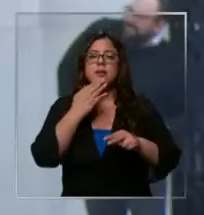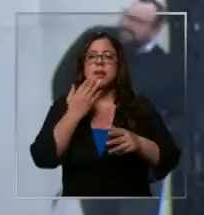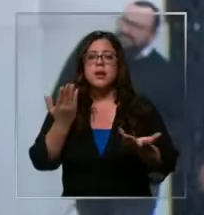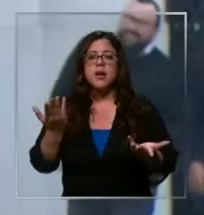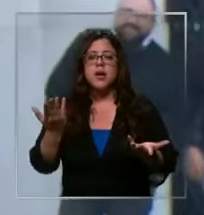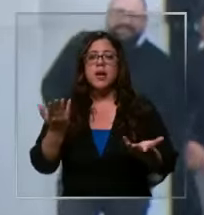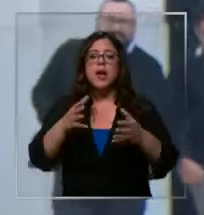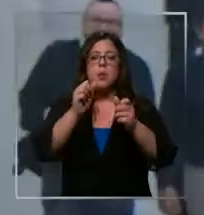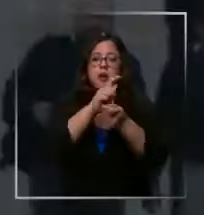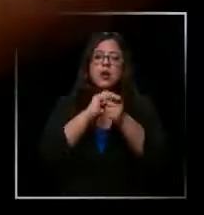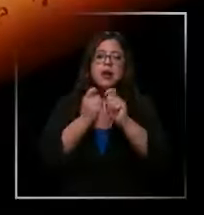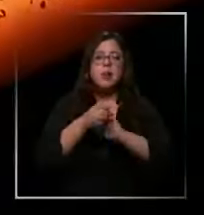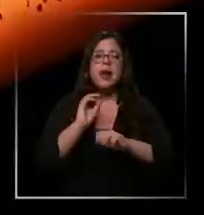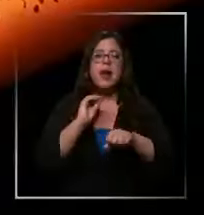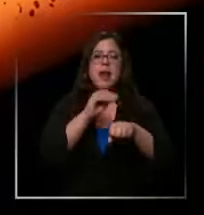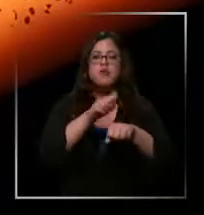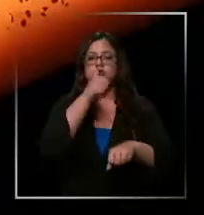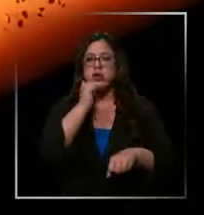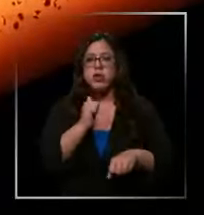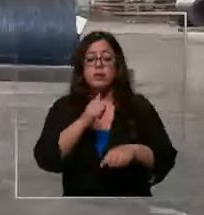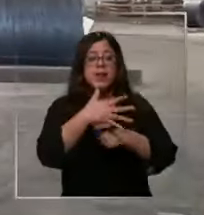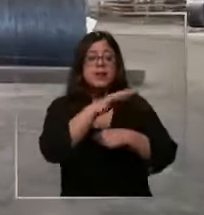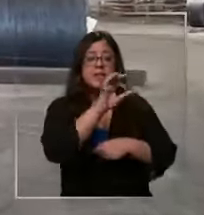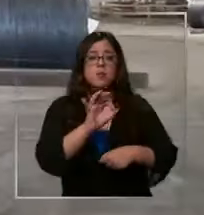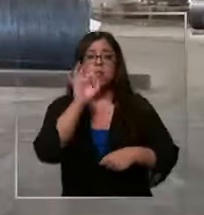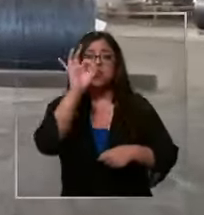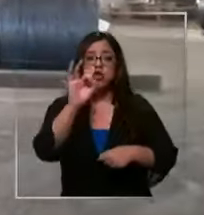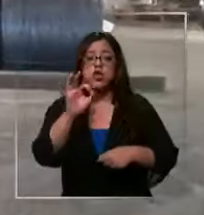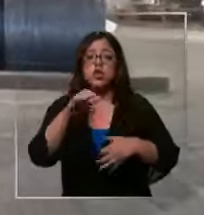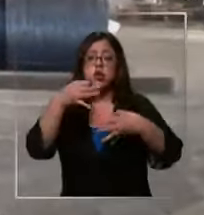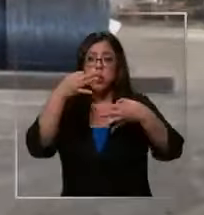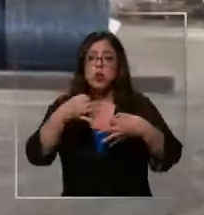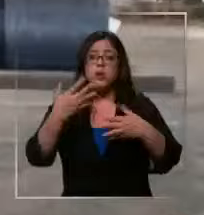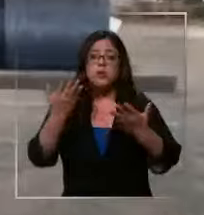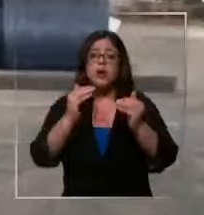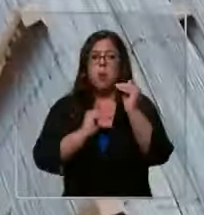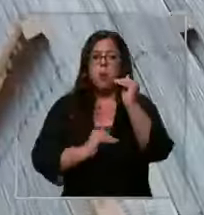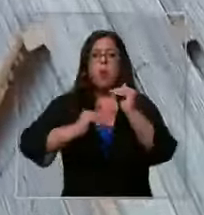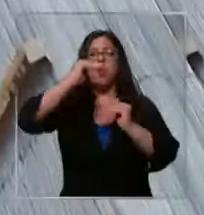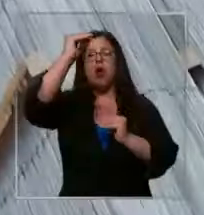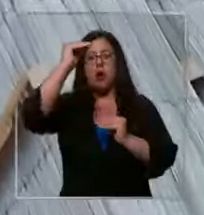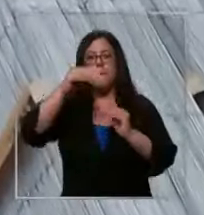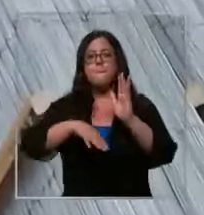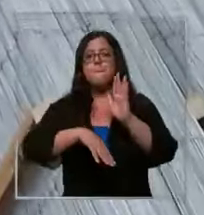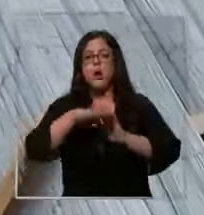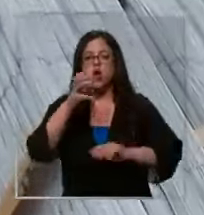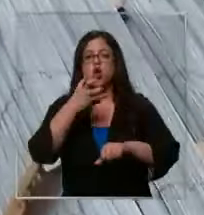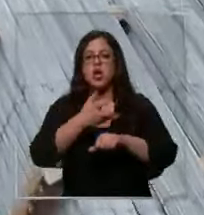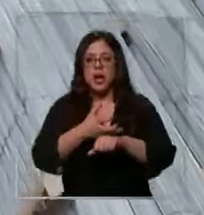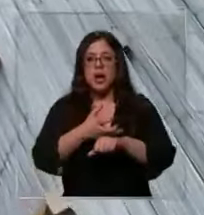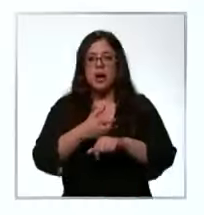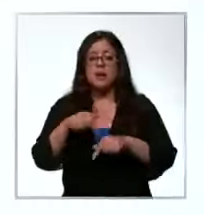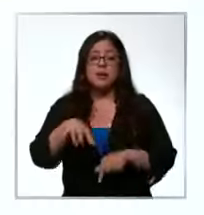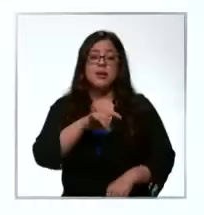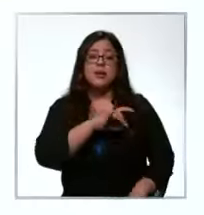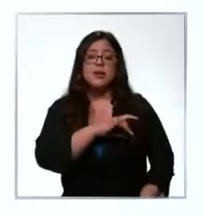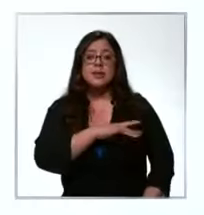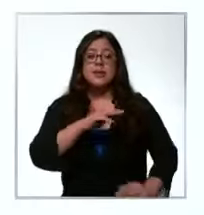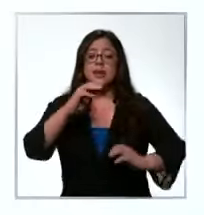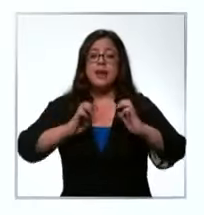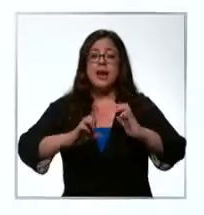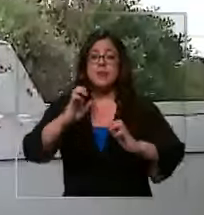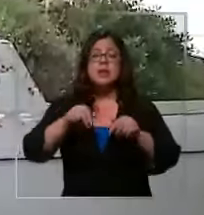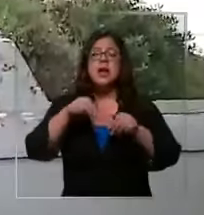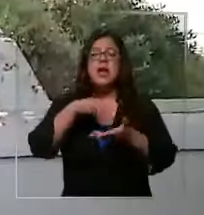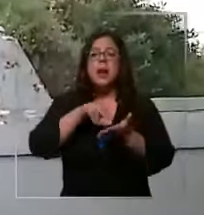forma revertir el anuncio de ayer. Y aunque el 15% definido es una de las sobretasas más altas que se han determinado en décadas en Chile, desde la empresa